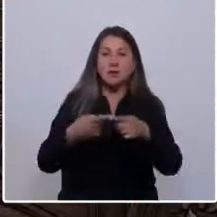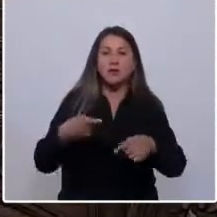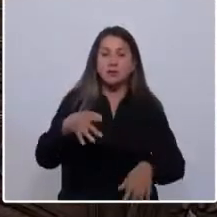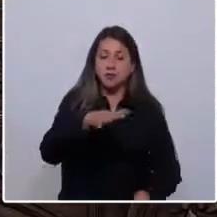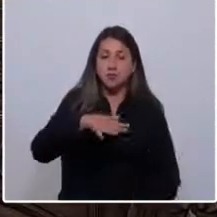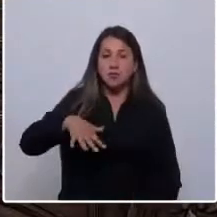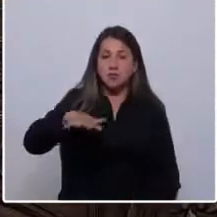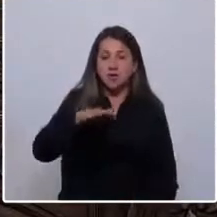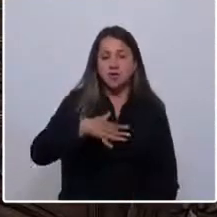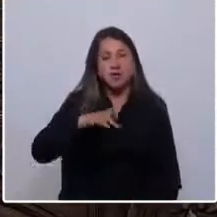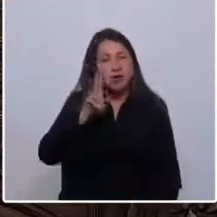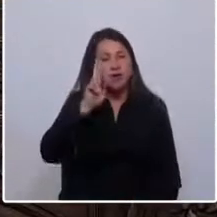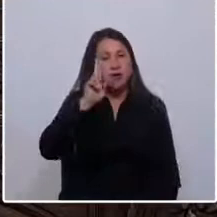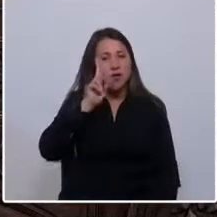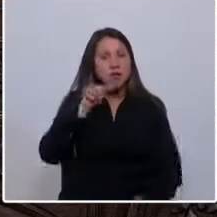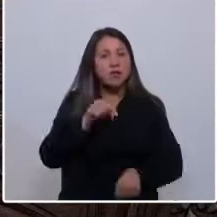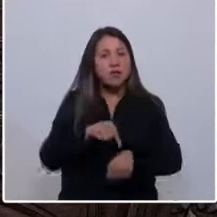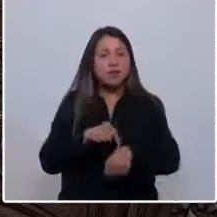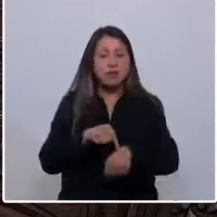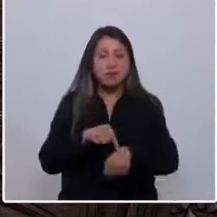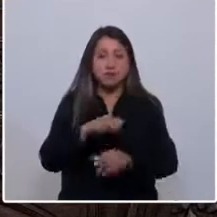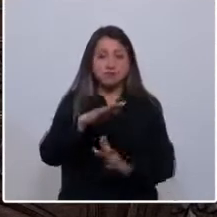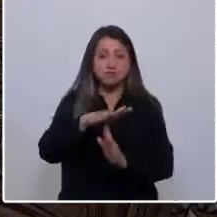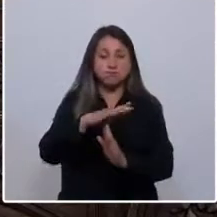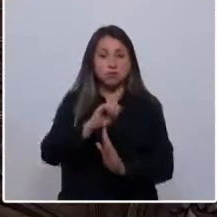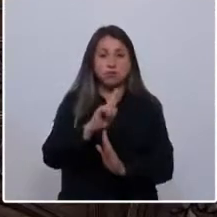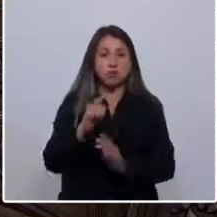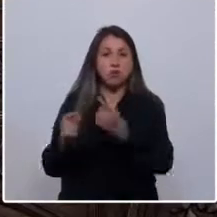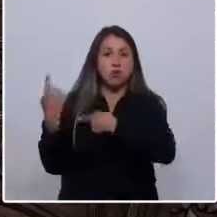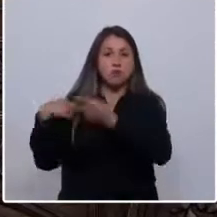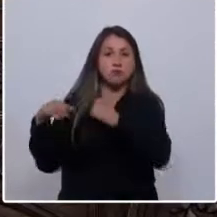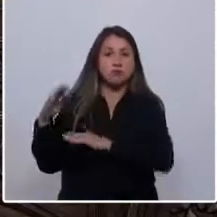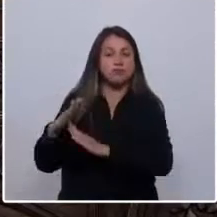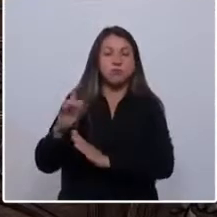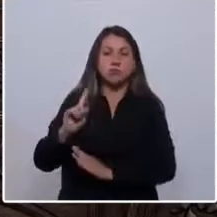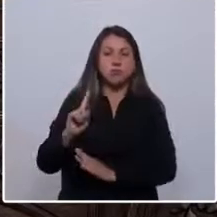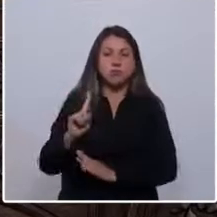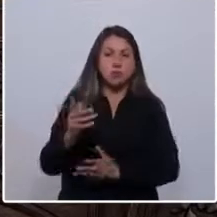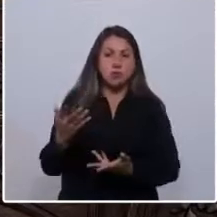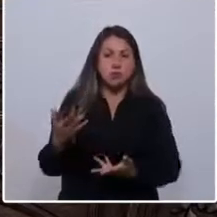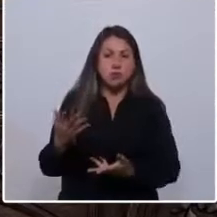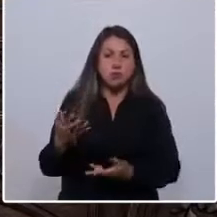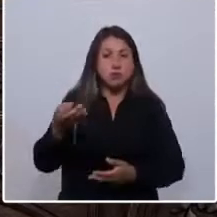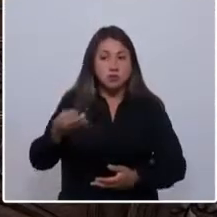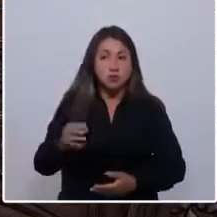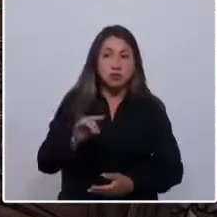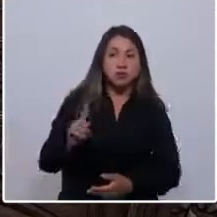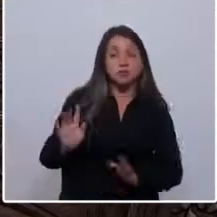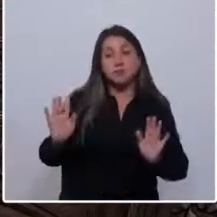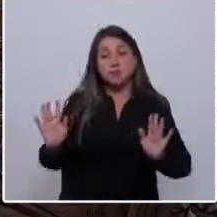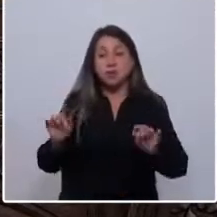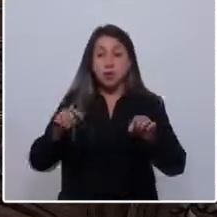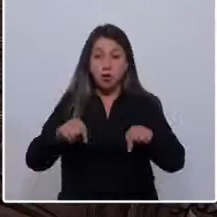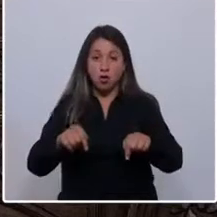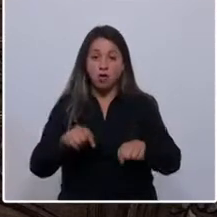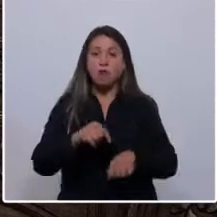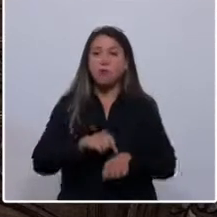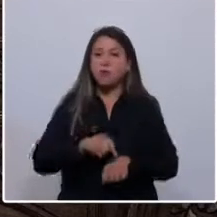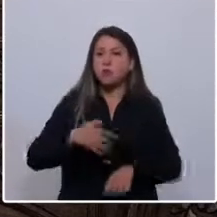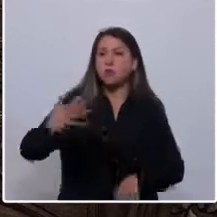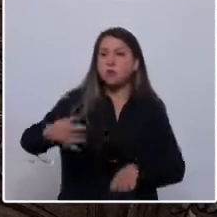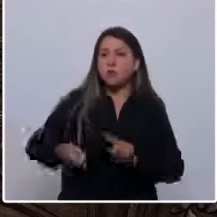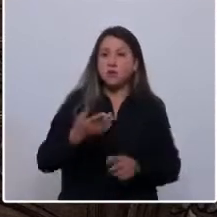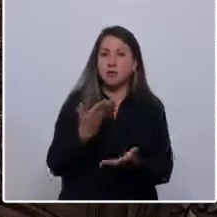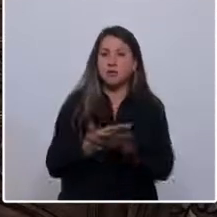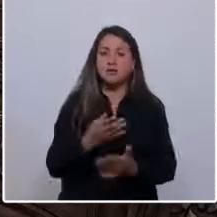Y recordar que el tiempo no se detiene, la historia tampoco, ni por sus errores ni por sus aciertos. Pero hoy estamos en un momento histórico para